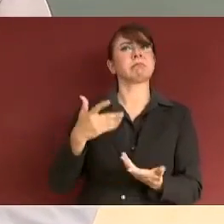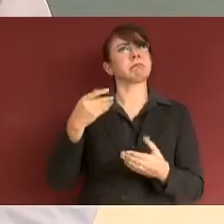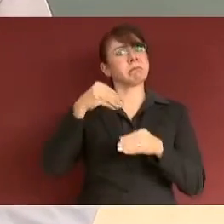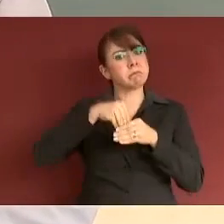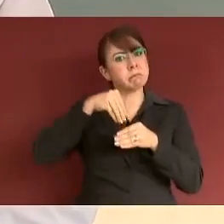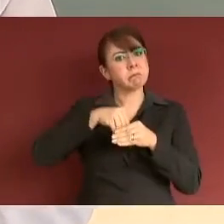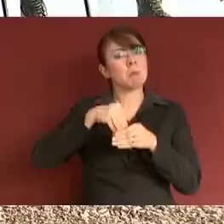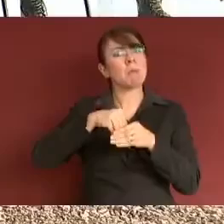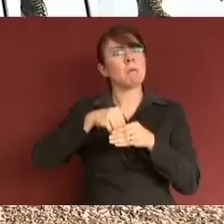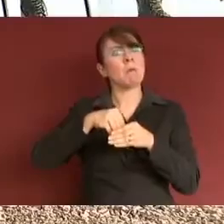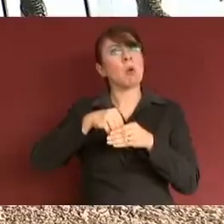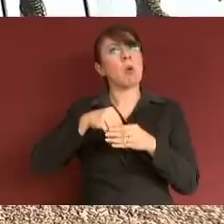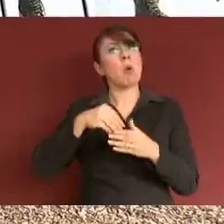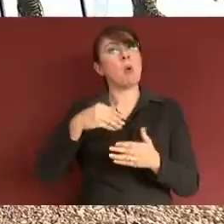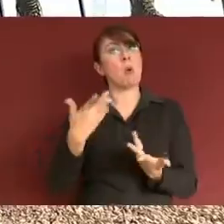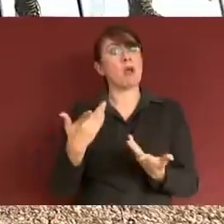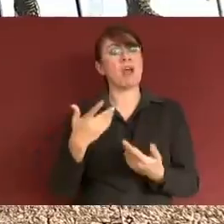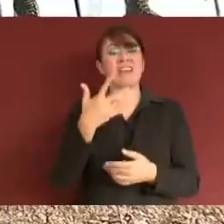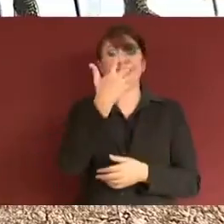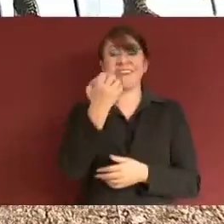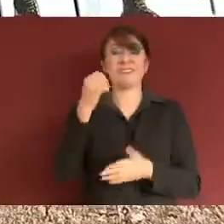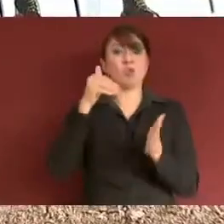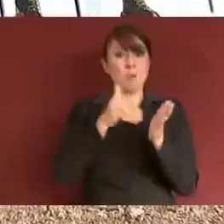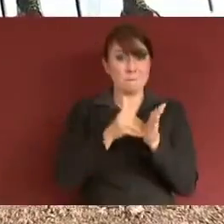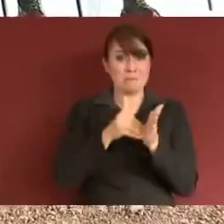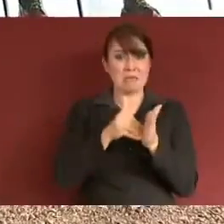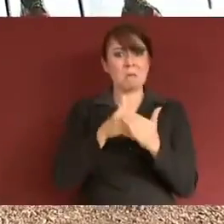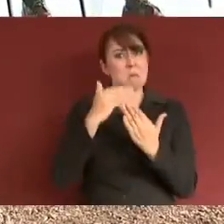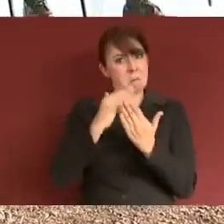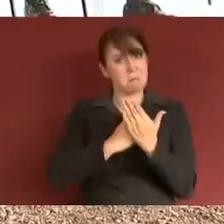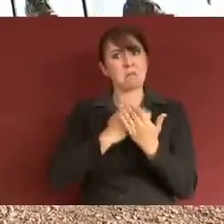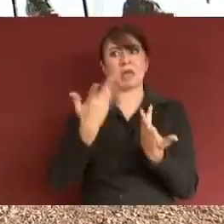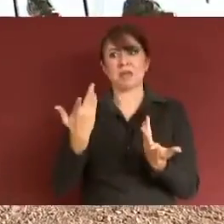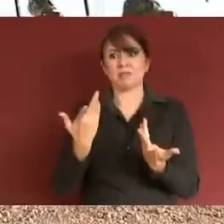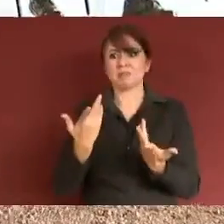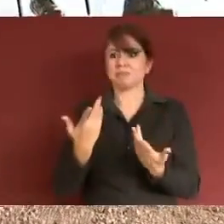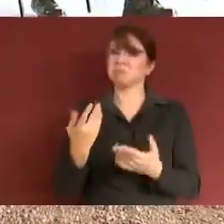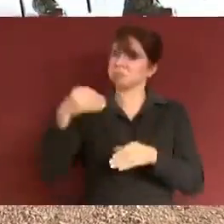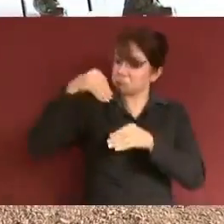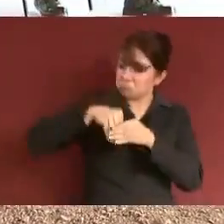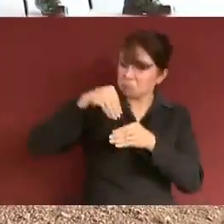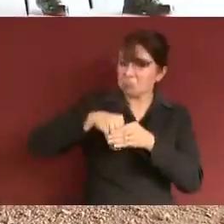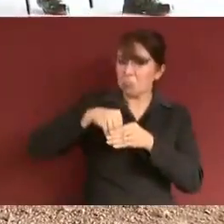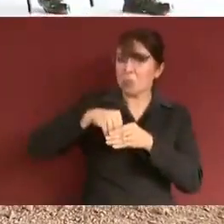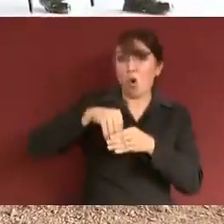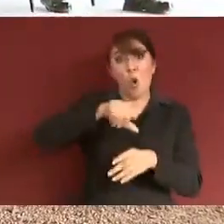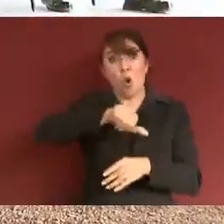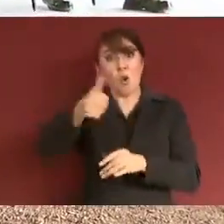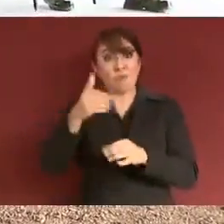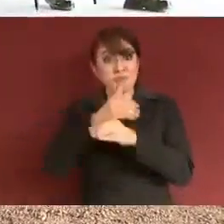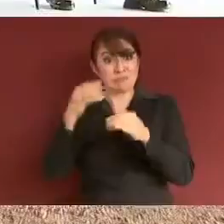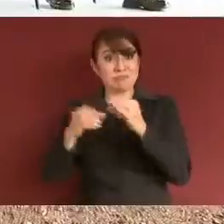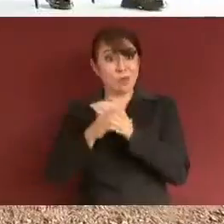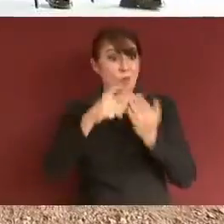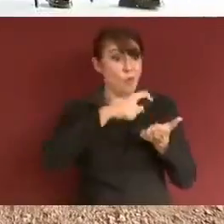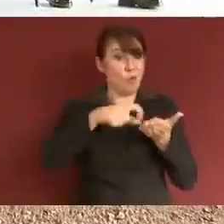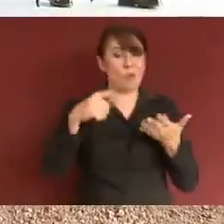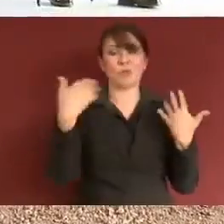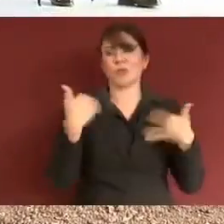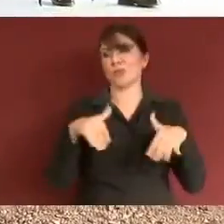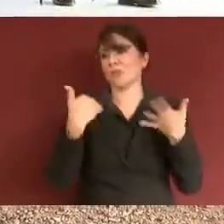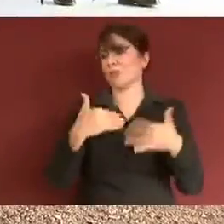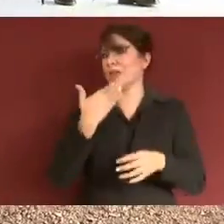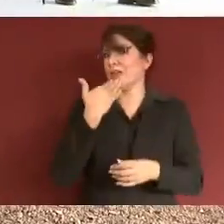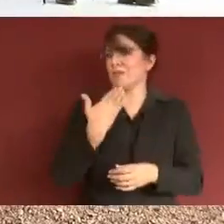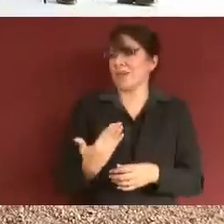pesos, 500 mil pesos que nos sirvieron para hacer otras cosas. Yo creo que eso es ir mucho más allá de la tarea que nos encargó. Entonces, muchas gracias